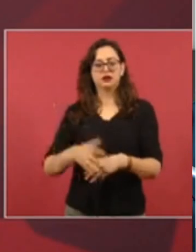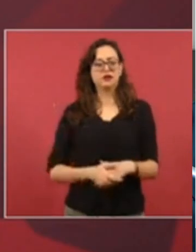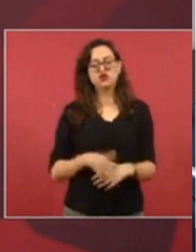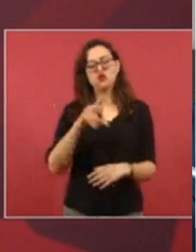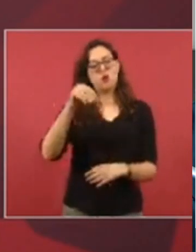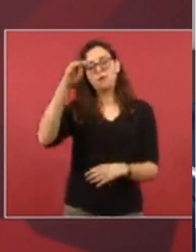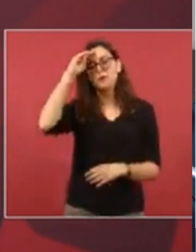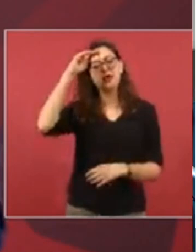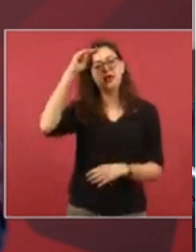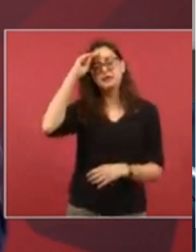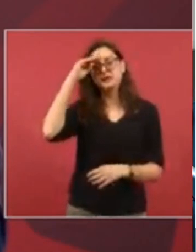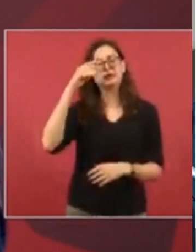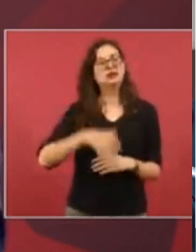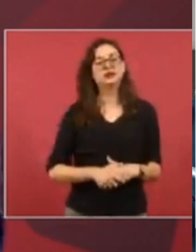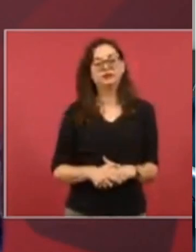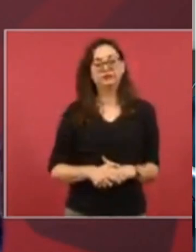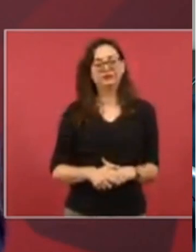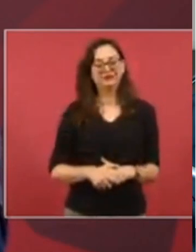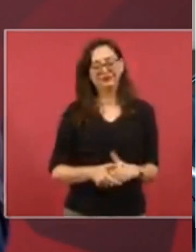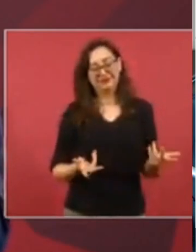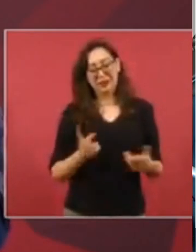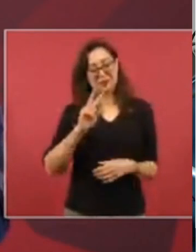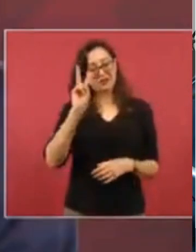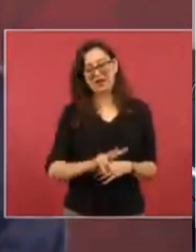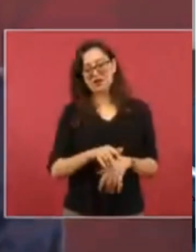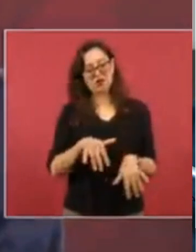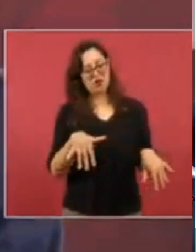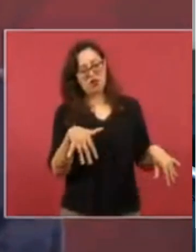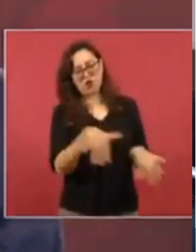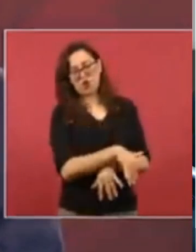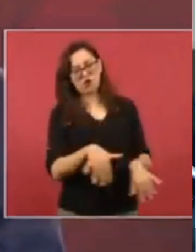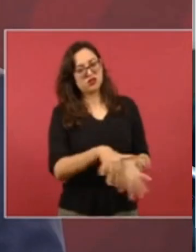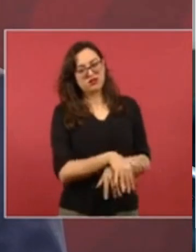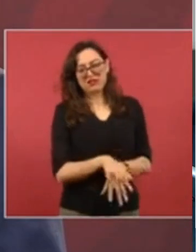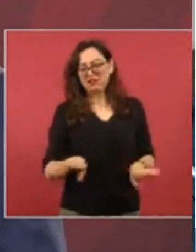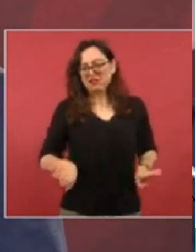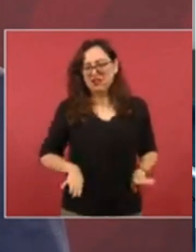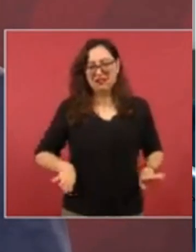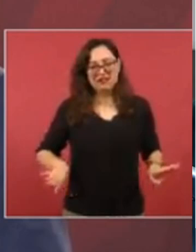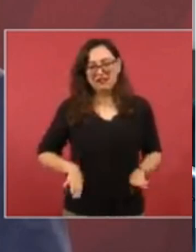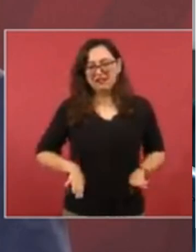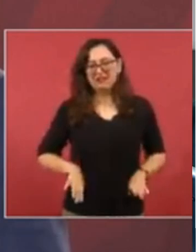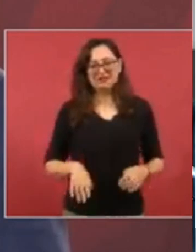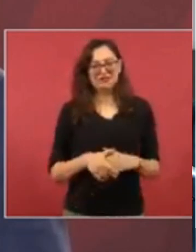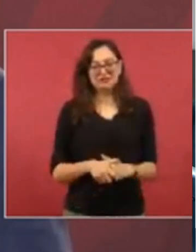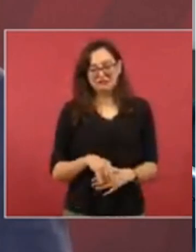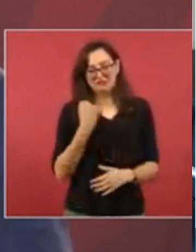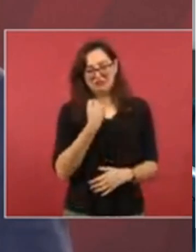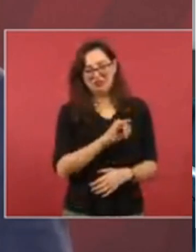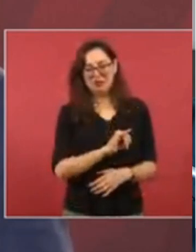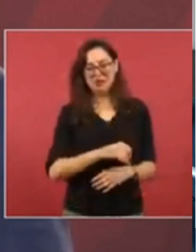Además, mostrando el cobre, haciendo el ridículo.